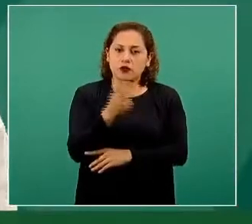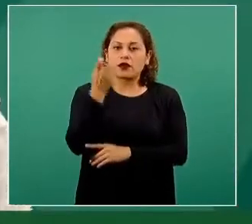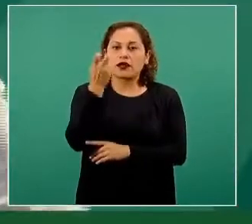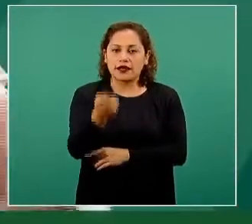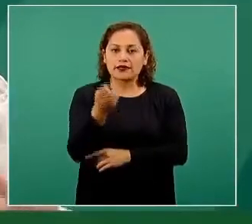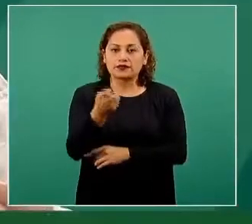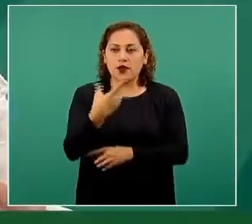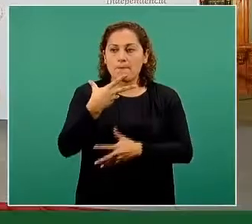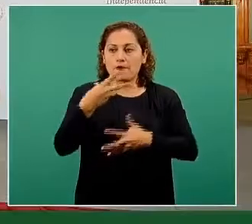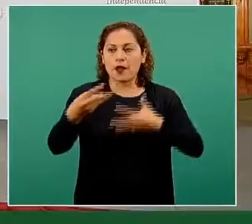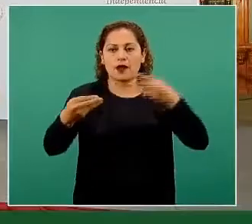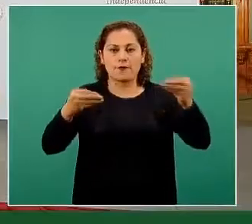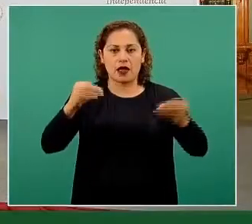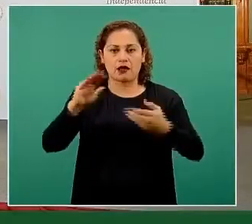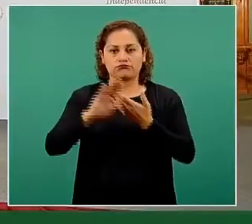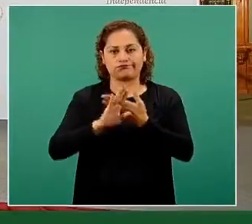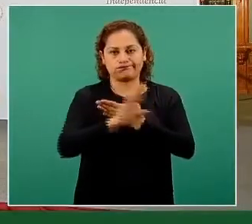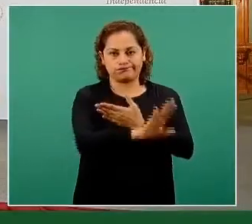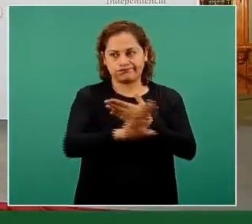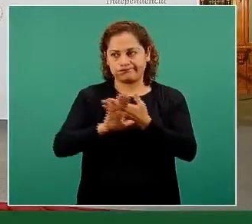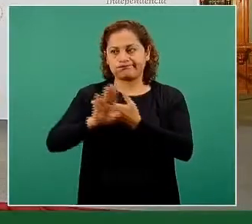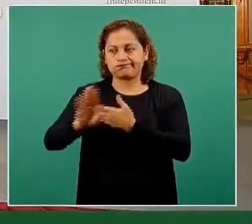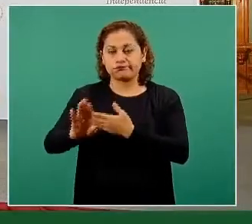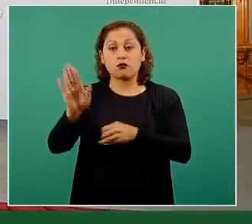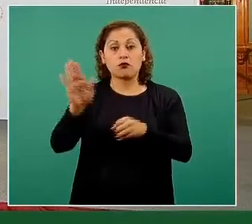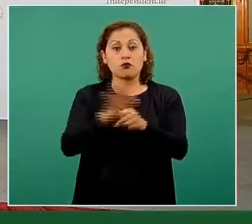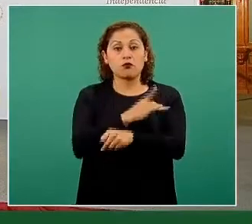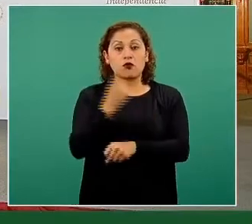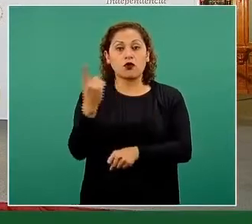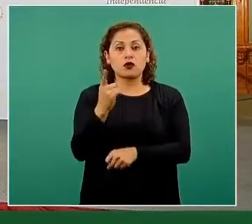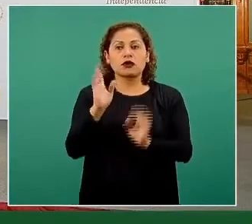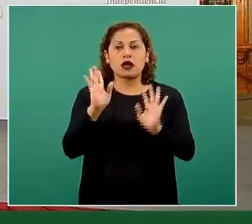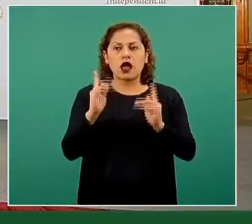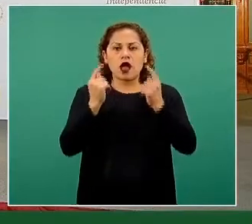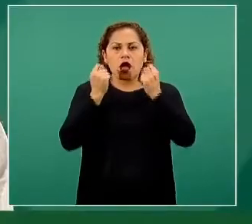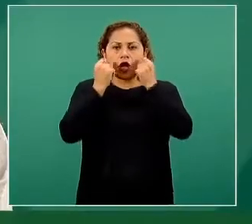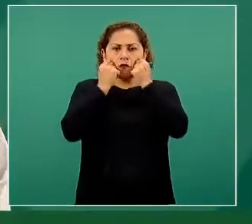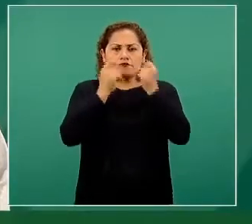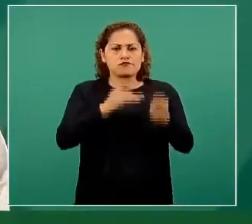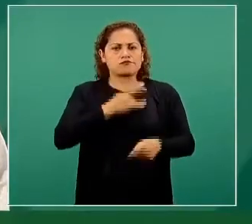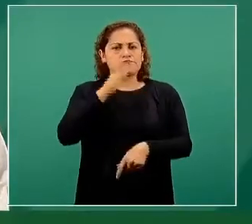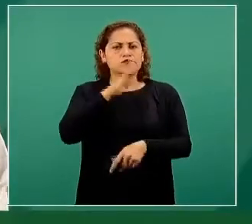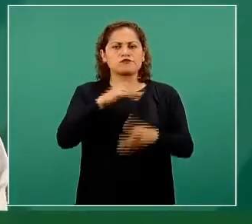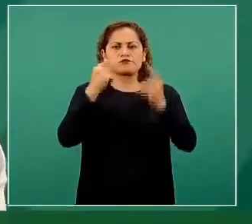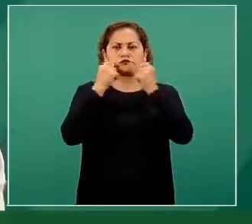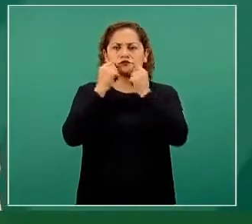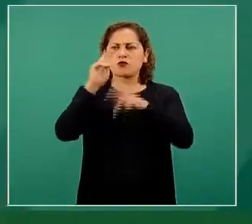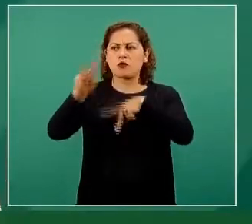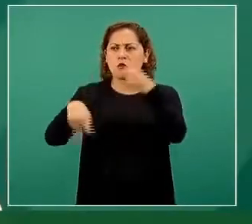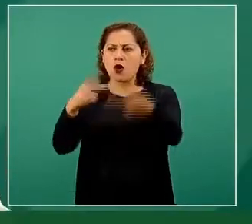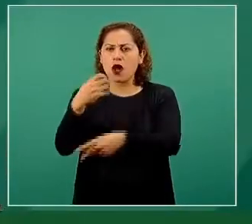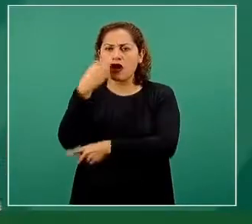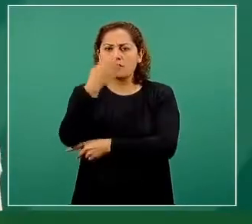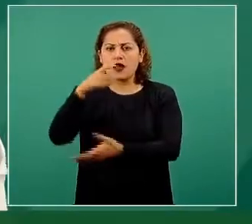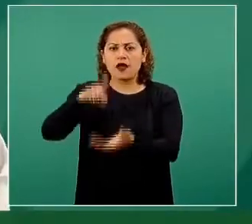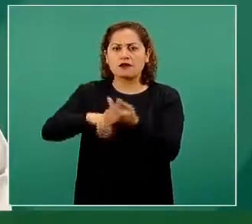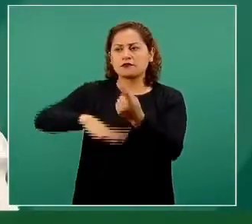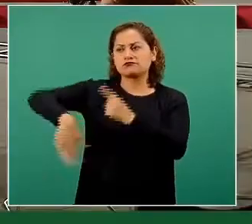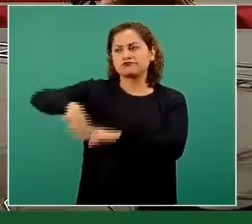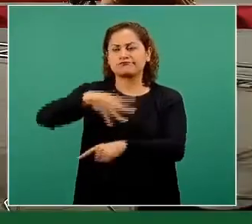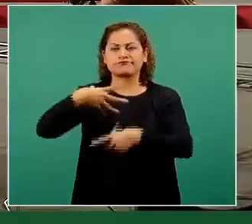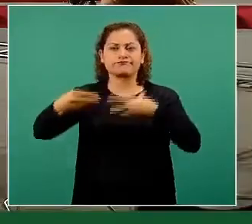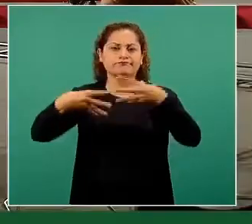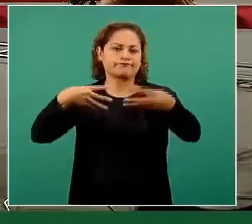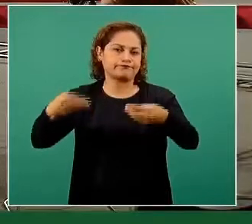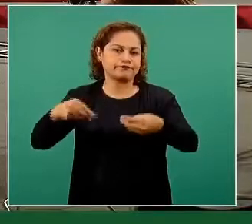contagios que presentarse en la escuela y que ahí se detecten los síntomas y tengan que enviar a la persona de regreso a la clase, a la casa. Pero de todos